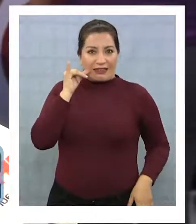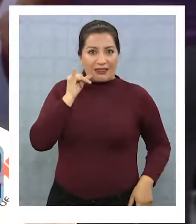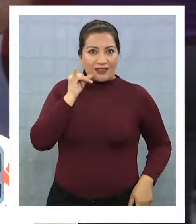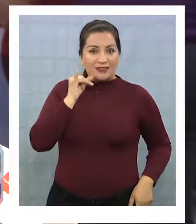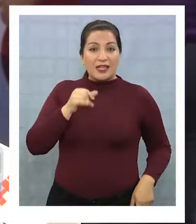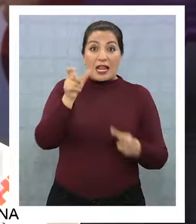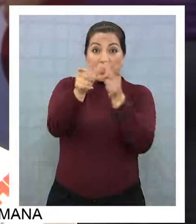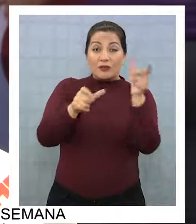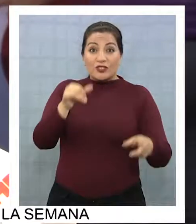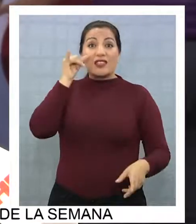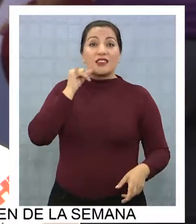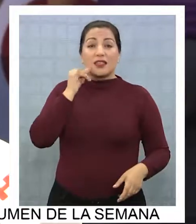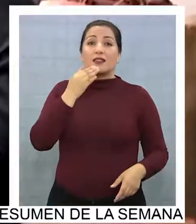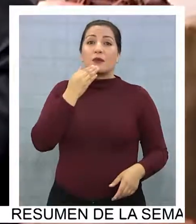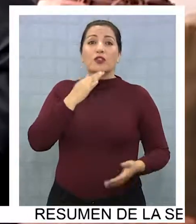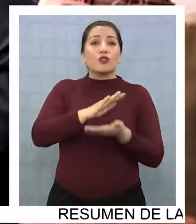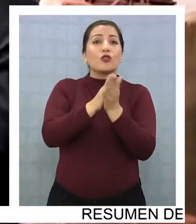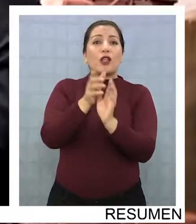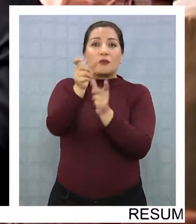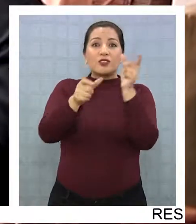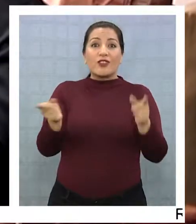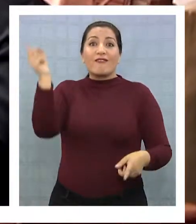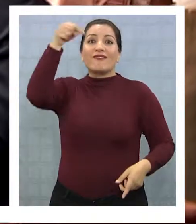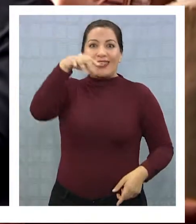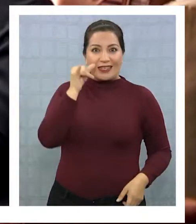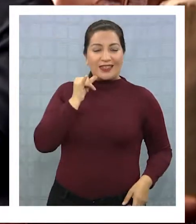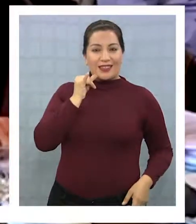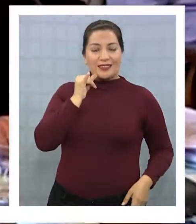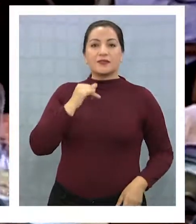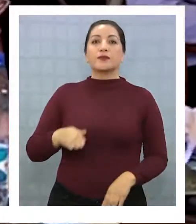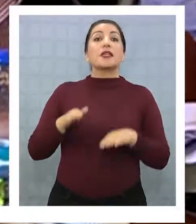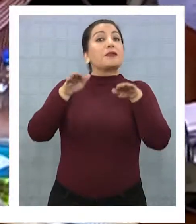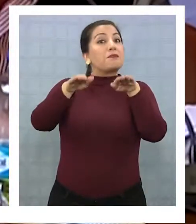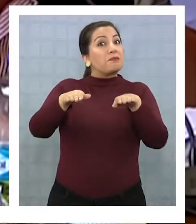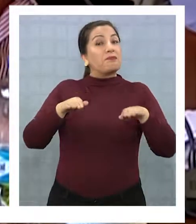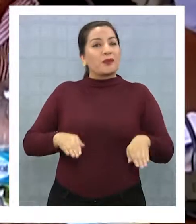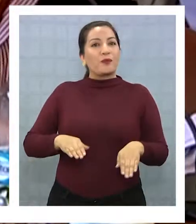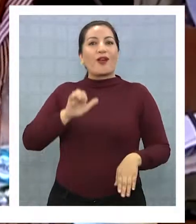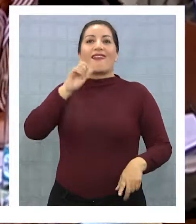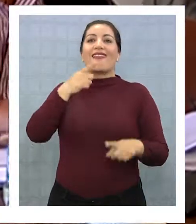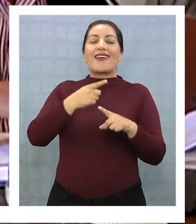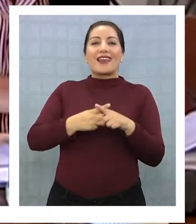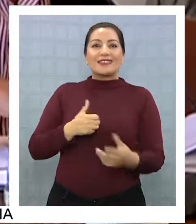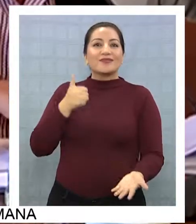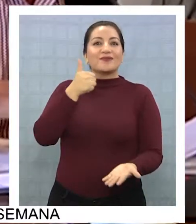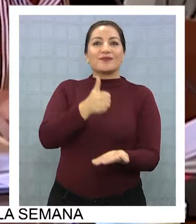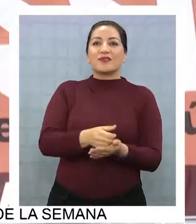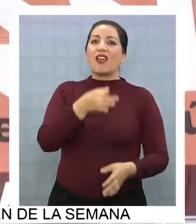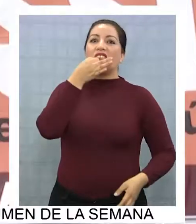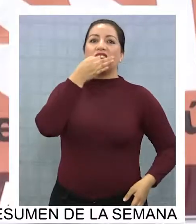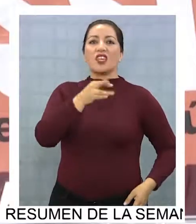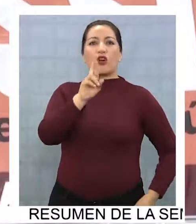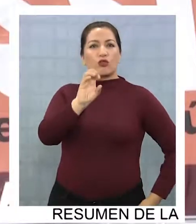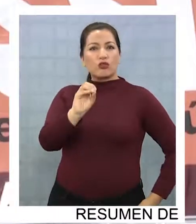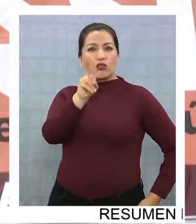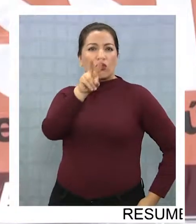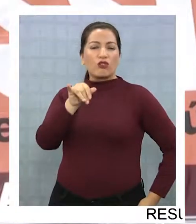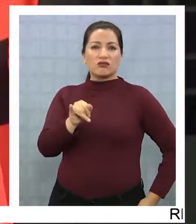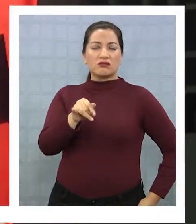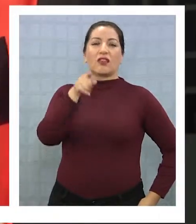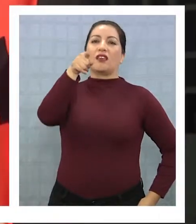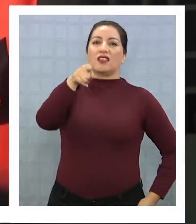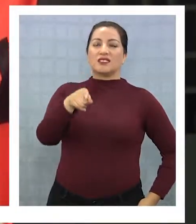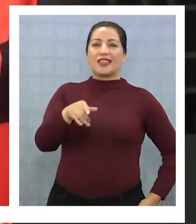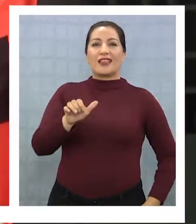y todos los que han llegado a Iquique. Asimismo, el exjefe comunal enfrentó los dichos de Fulvio Rossi en los que el senador